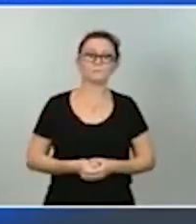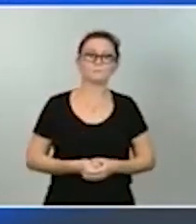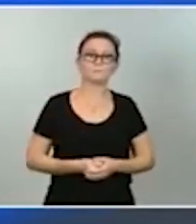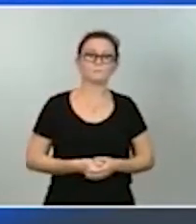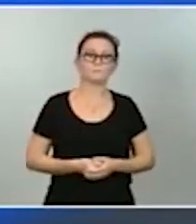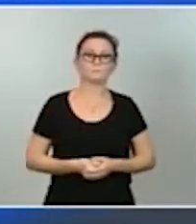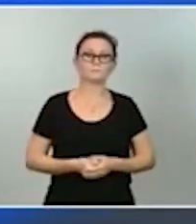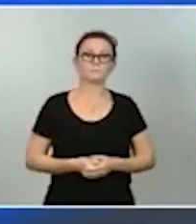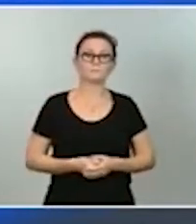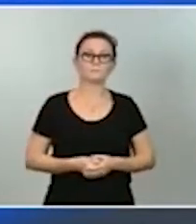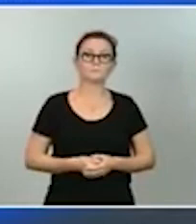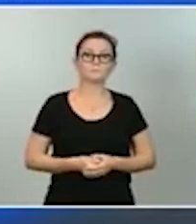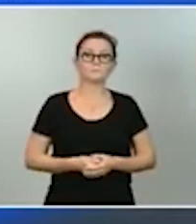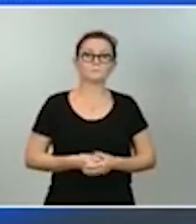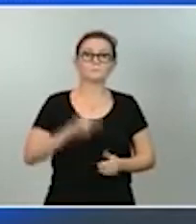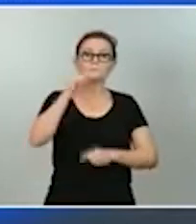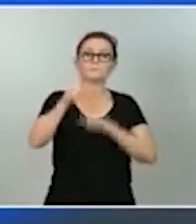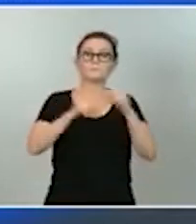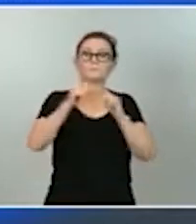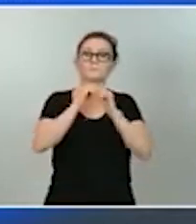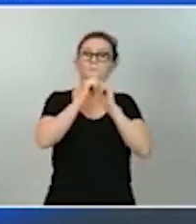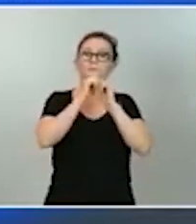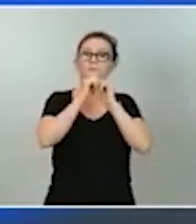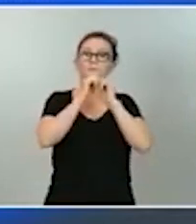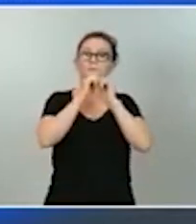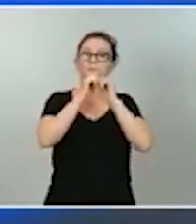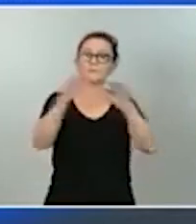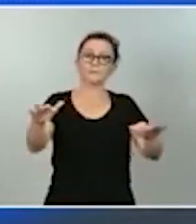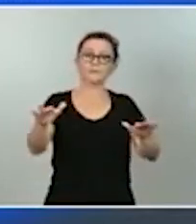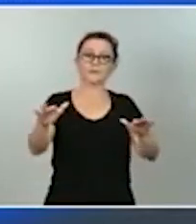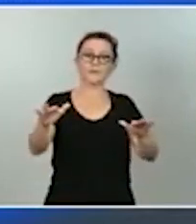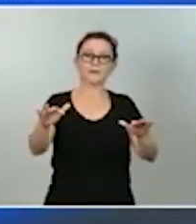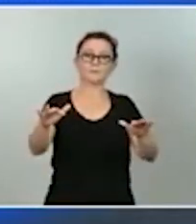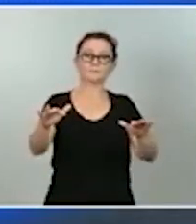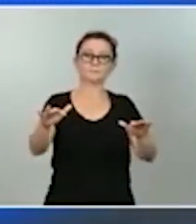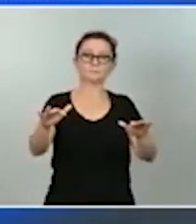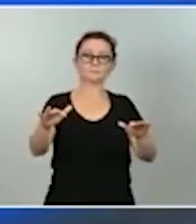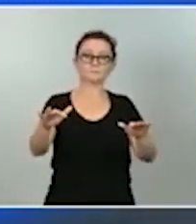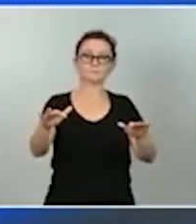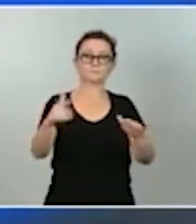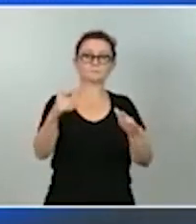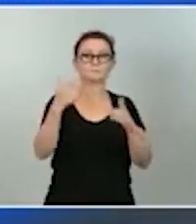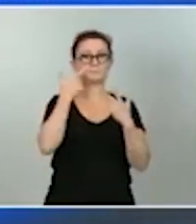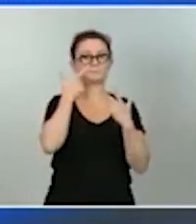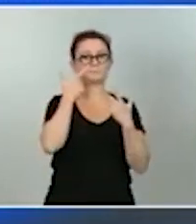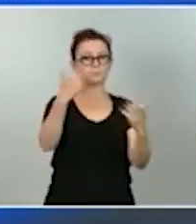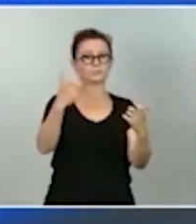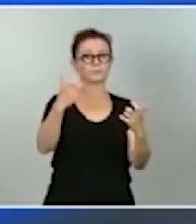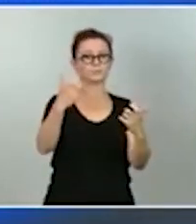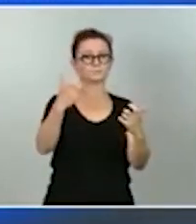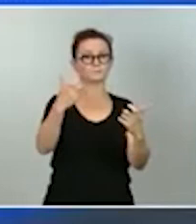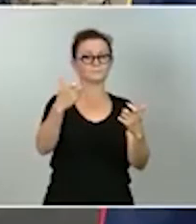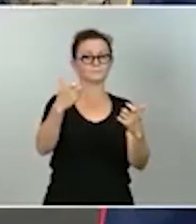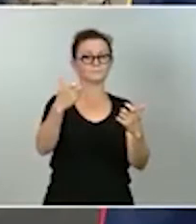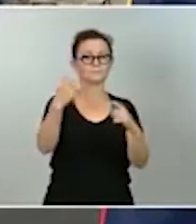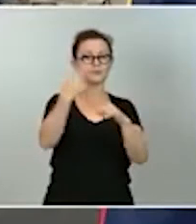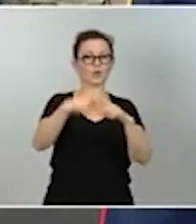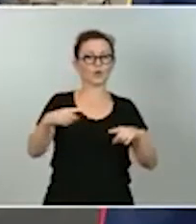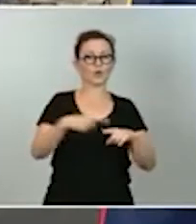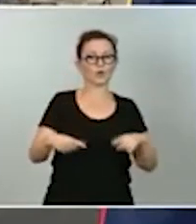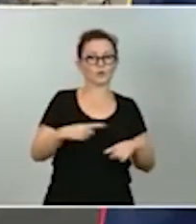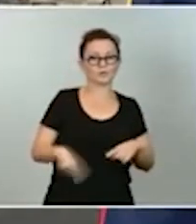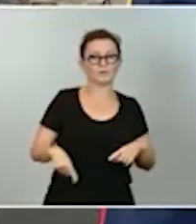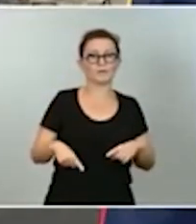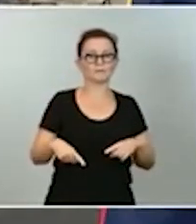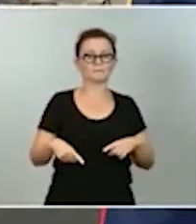pandemia ha puesto de relieve las debilidades a las que